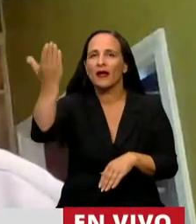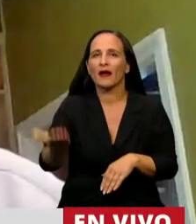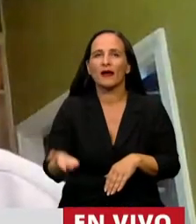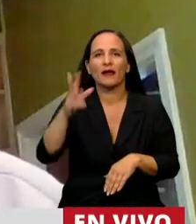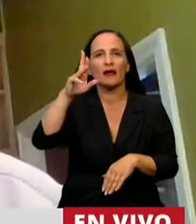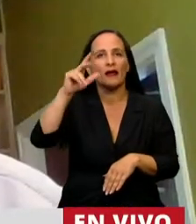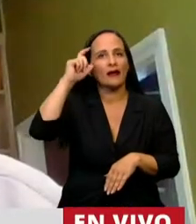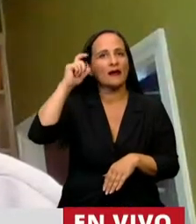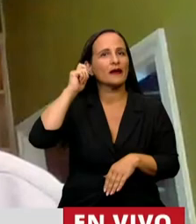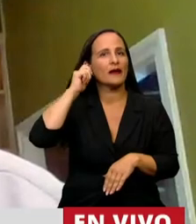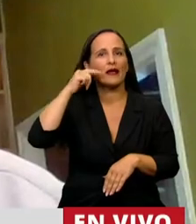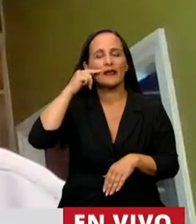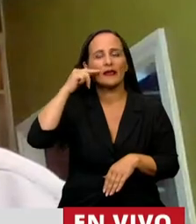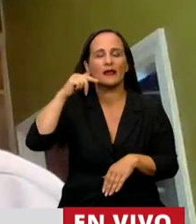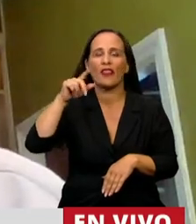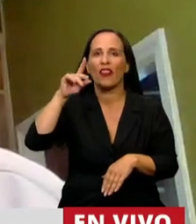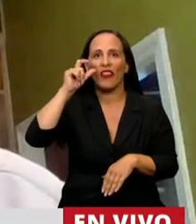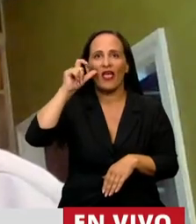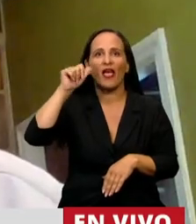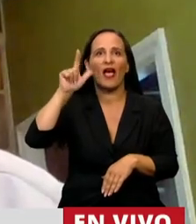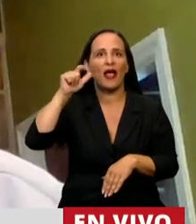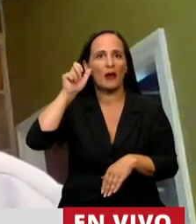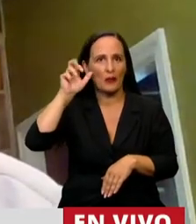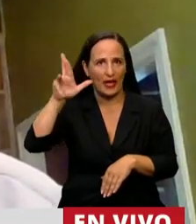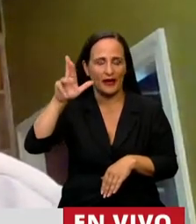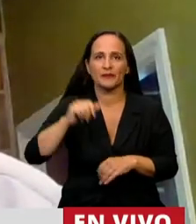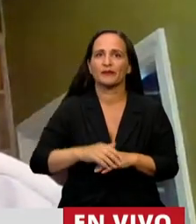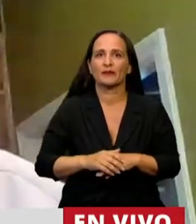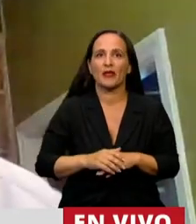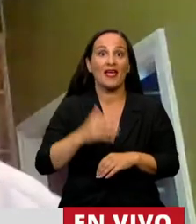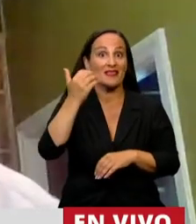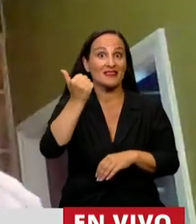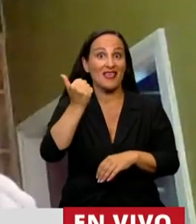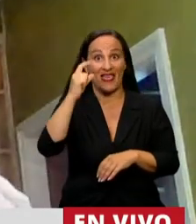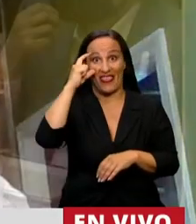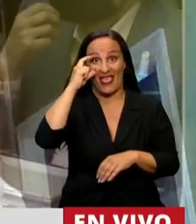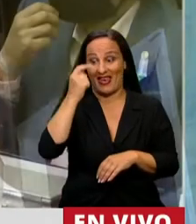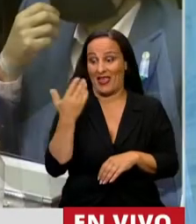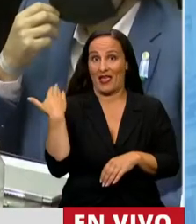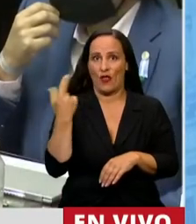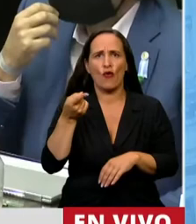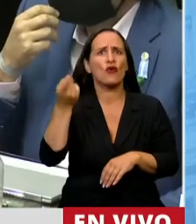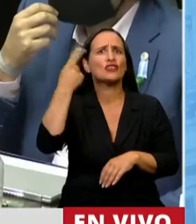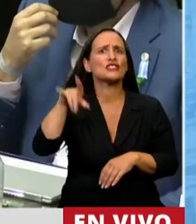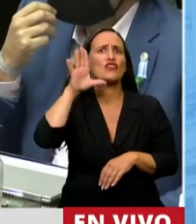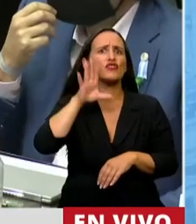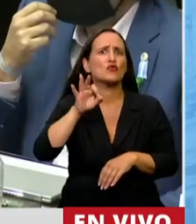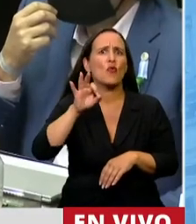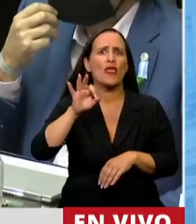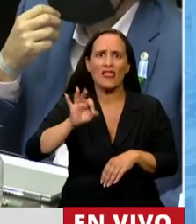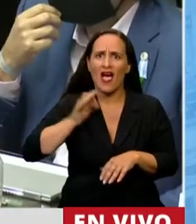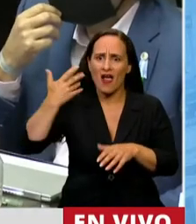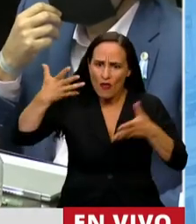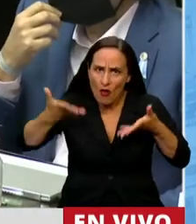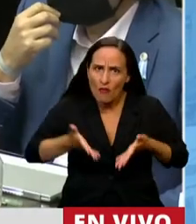Pachini de Alvear. El 6 de enero pasado se cumplieron 150 años de su nacimiento,